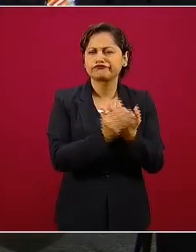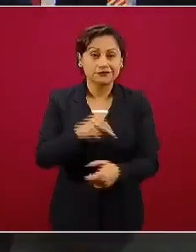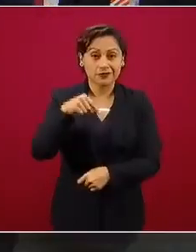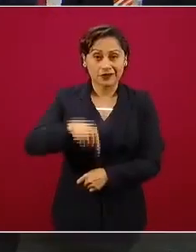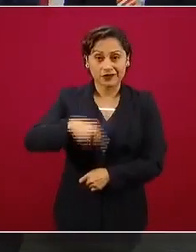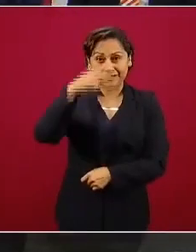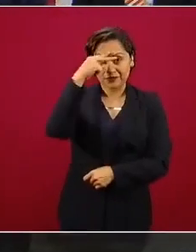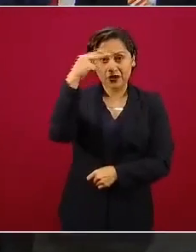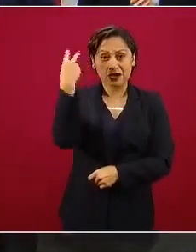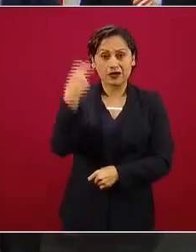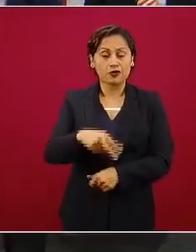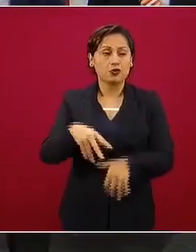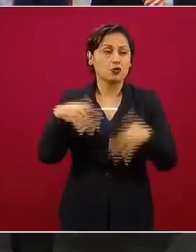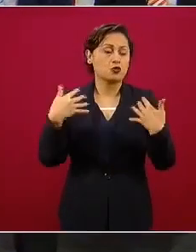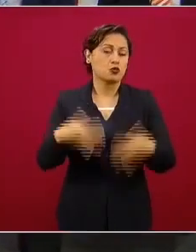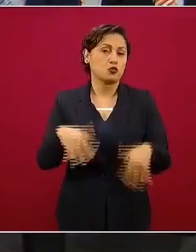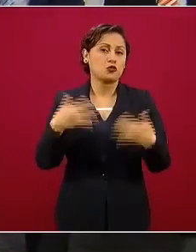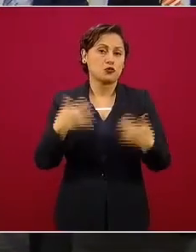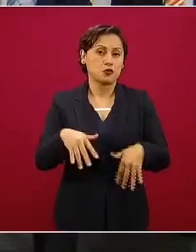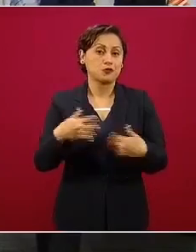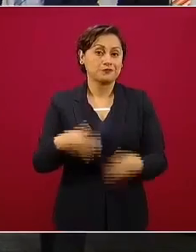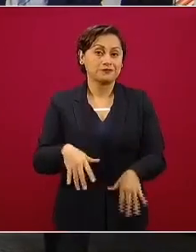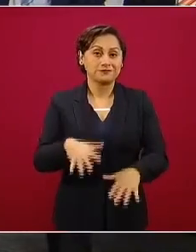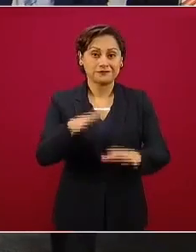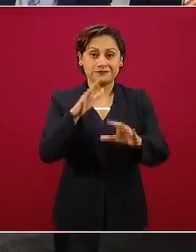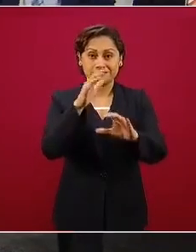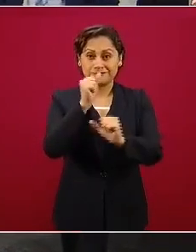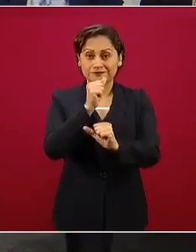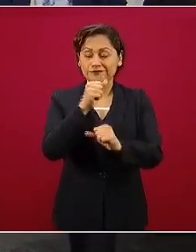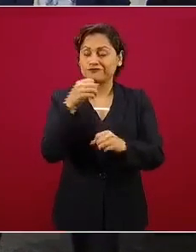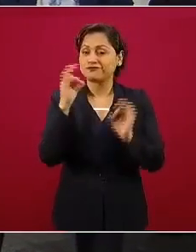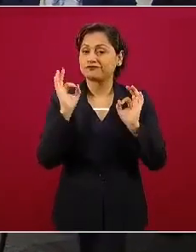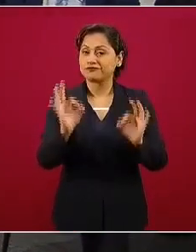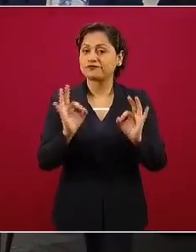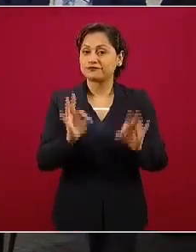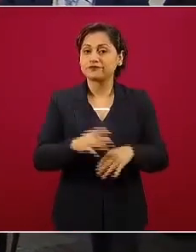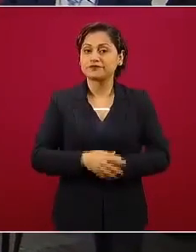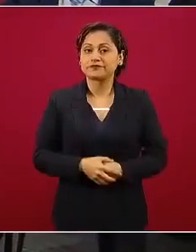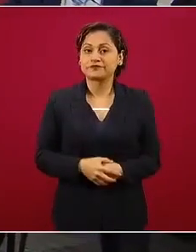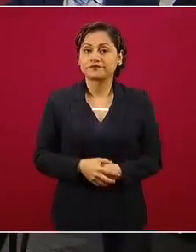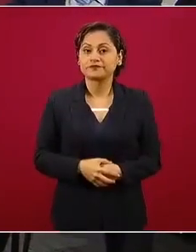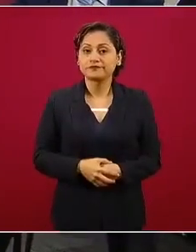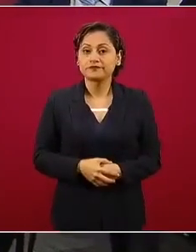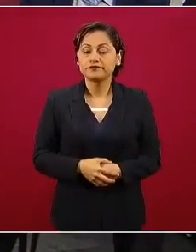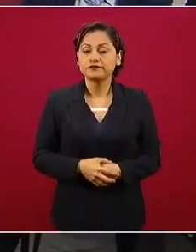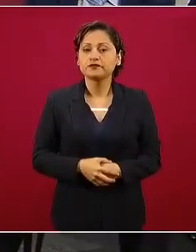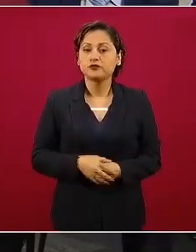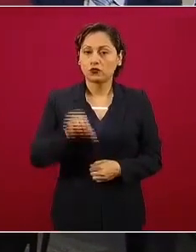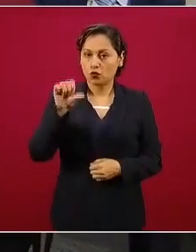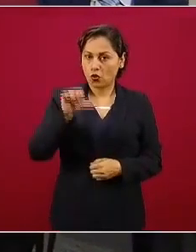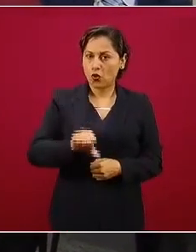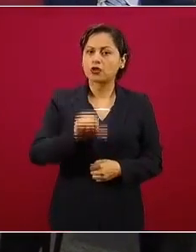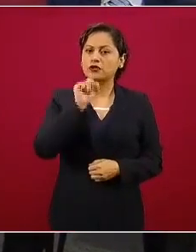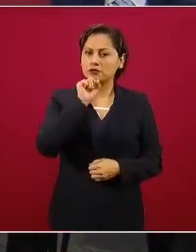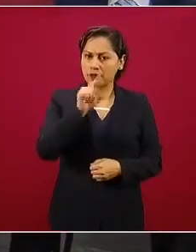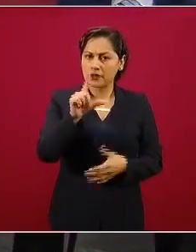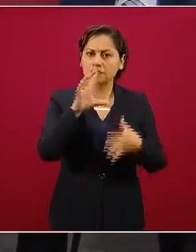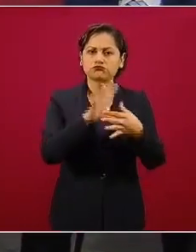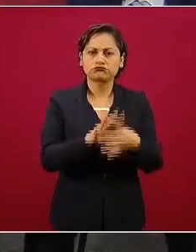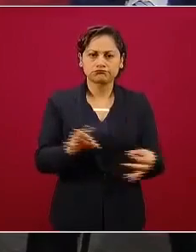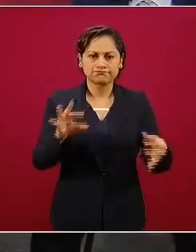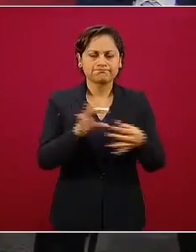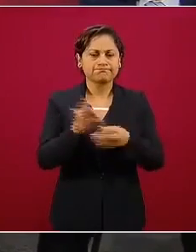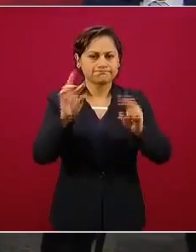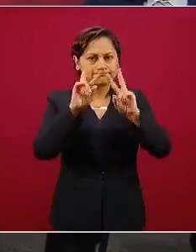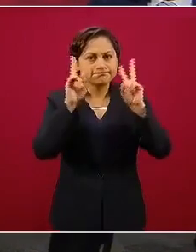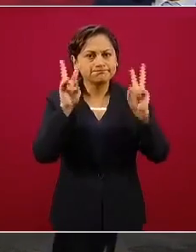en su momento en México. Sobre eso también se va a hablar el día de hoy. Entonces,